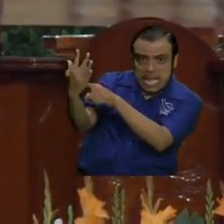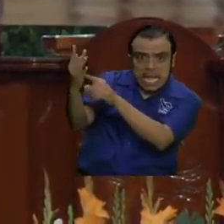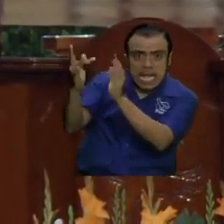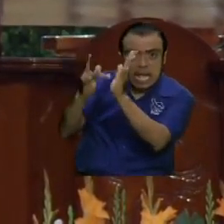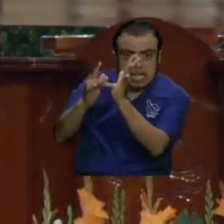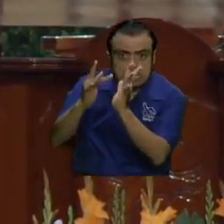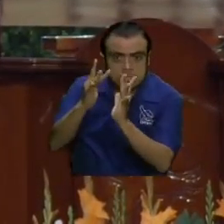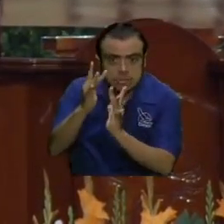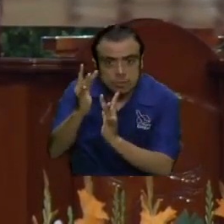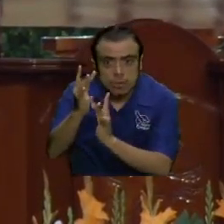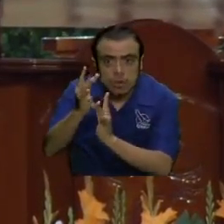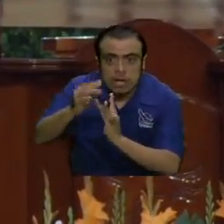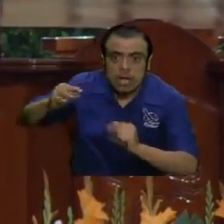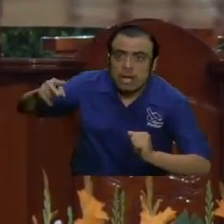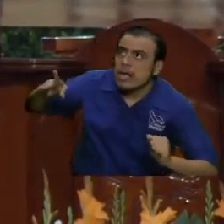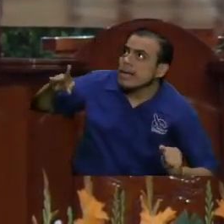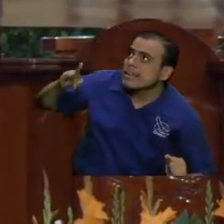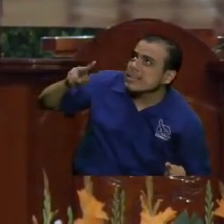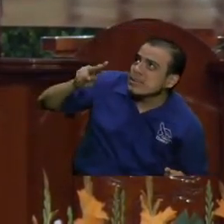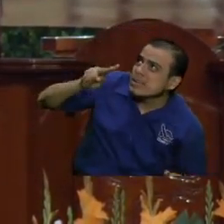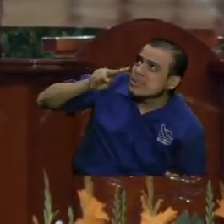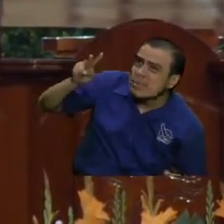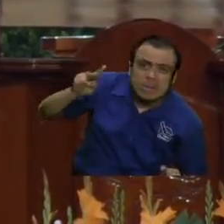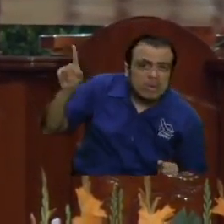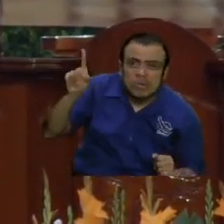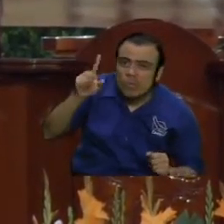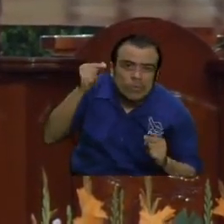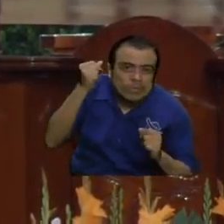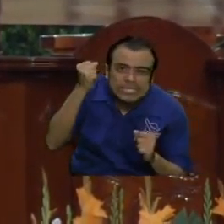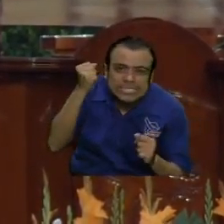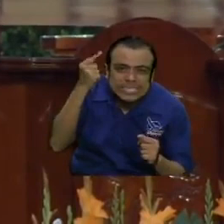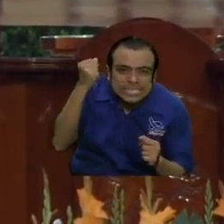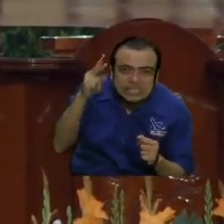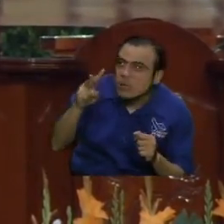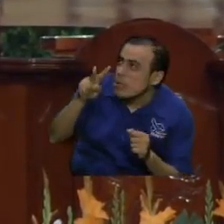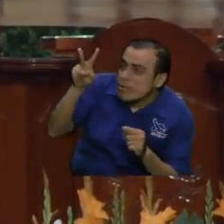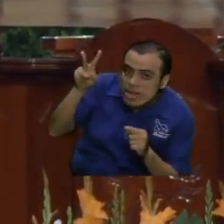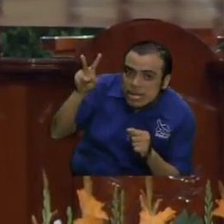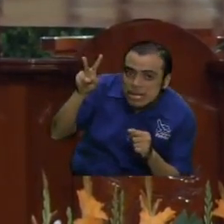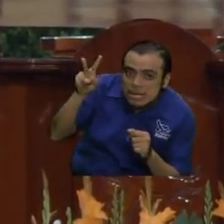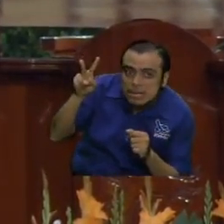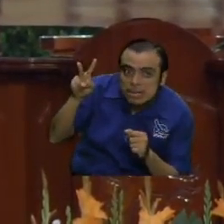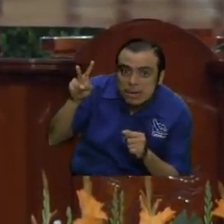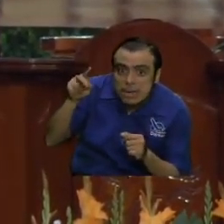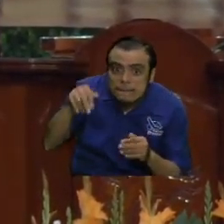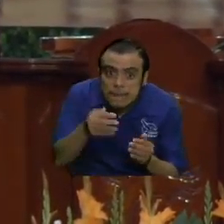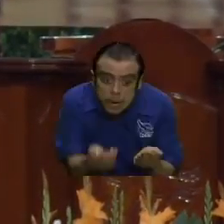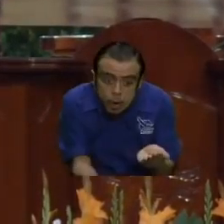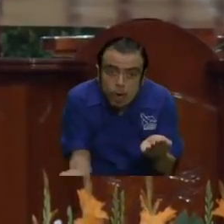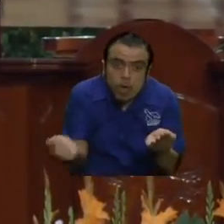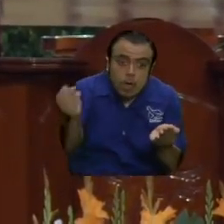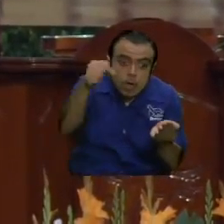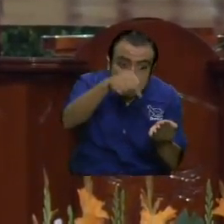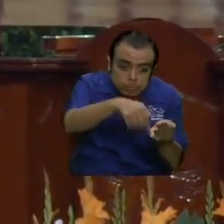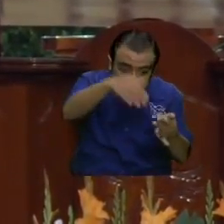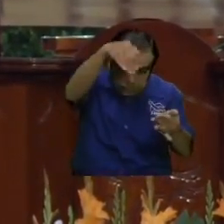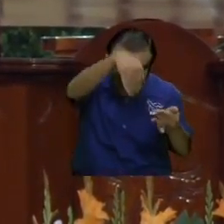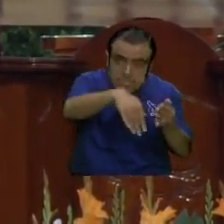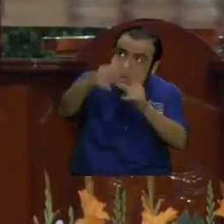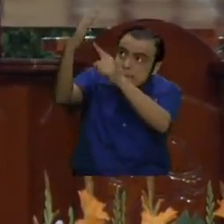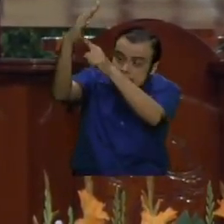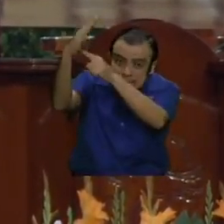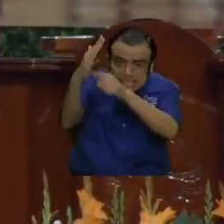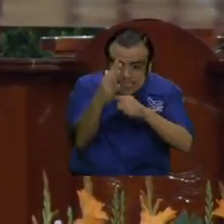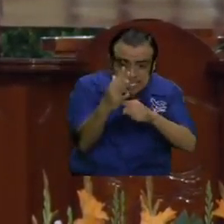no lo saben distinguir. Pero cuando Él sube y se mete y se manifiesta dentro de la iglesia,